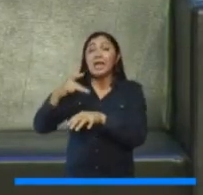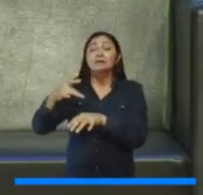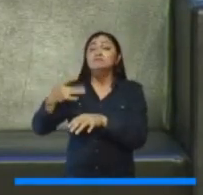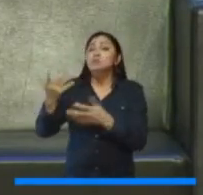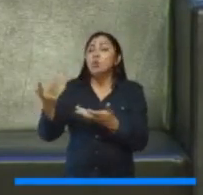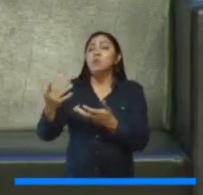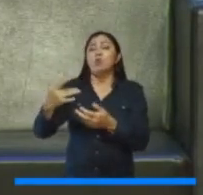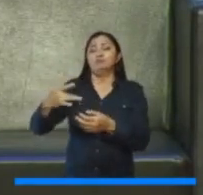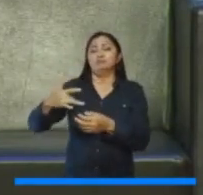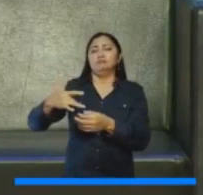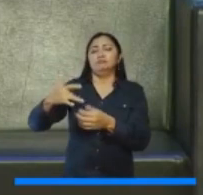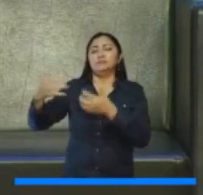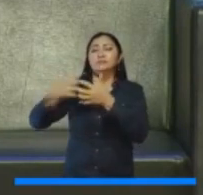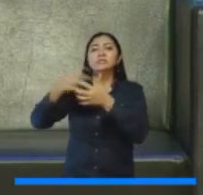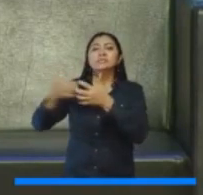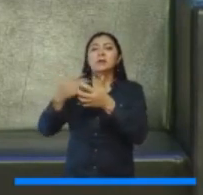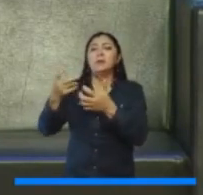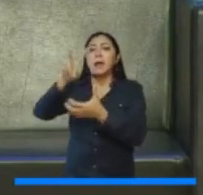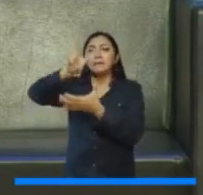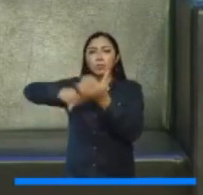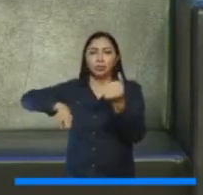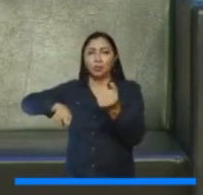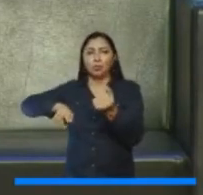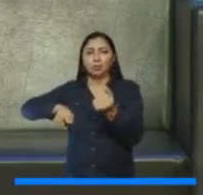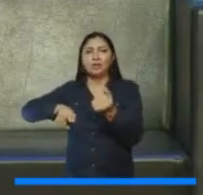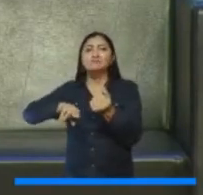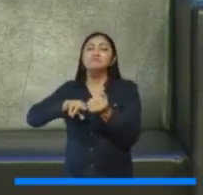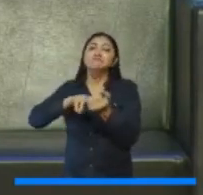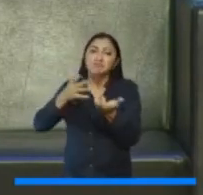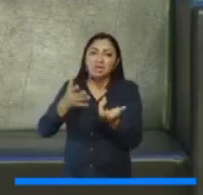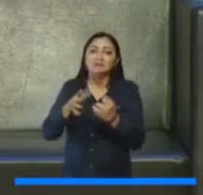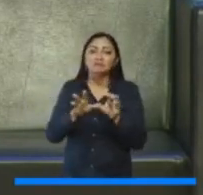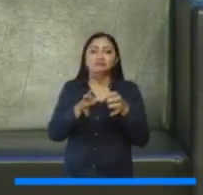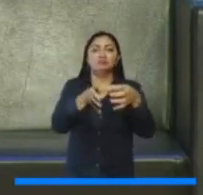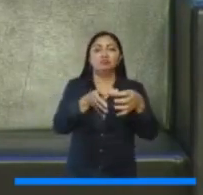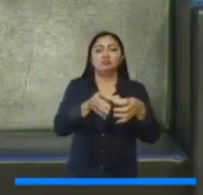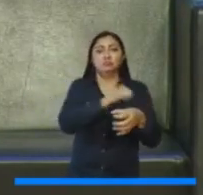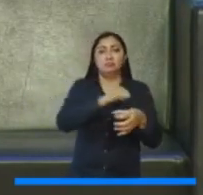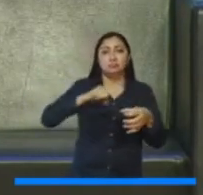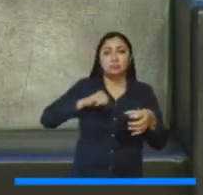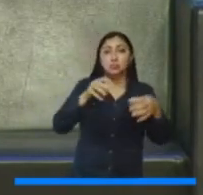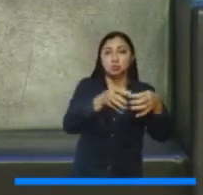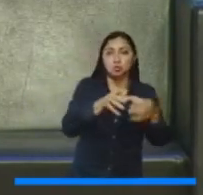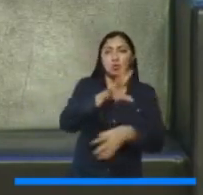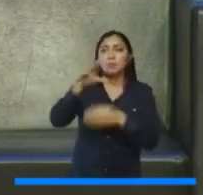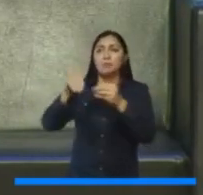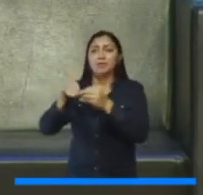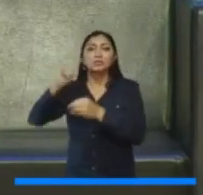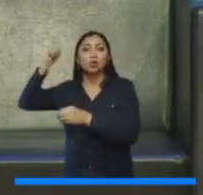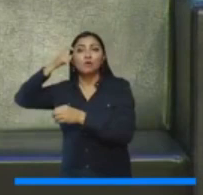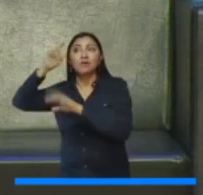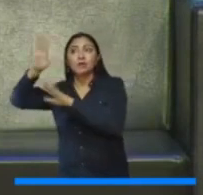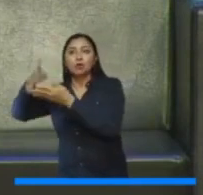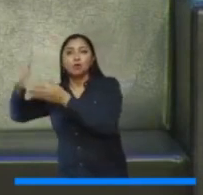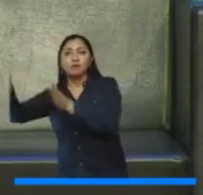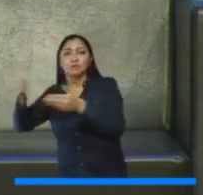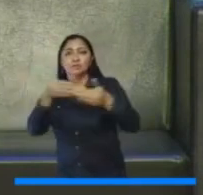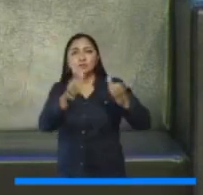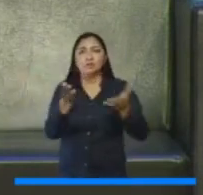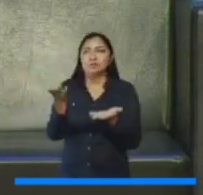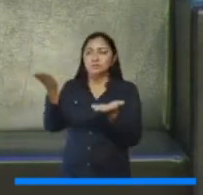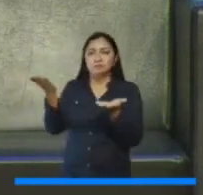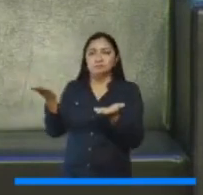ofrece, digamos, los particulares y el Estado, ¿sí? Y eso,